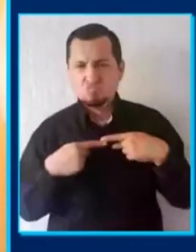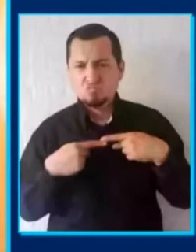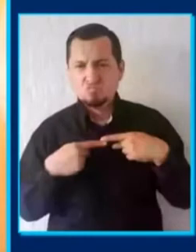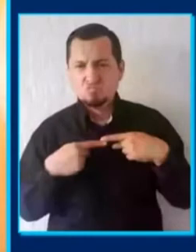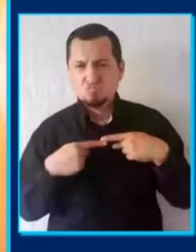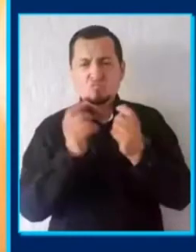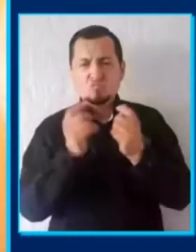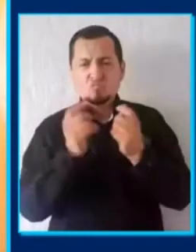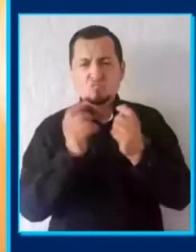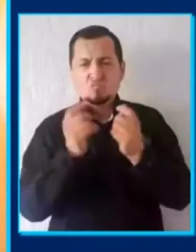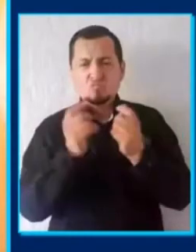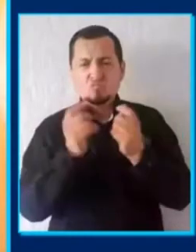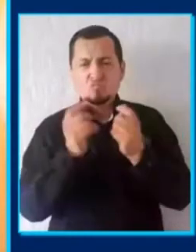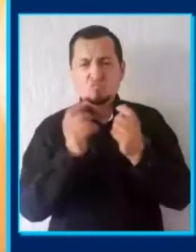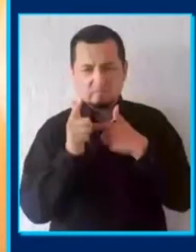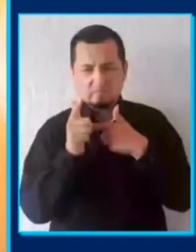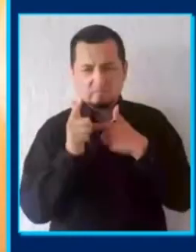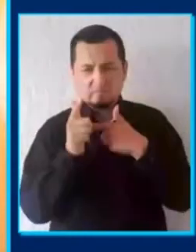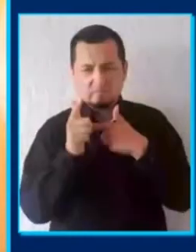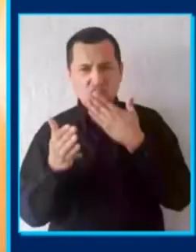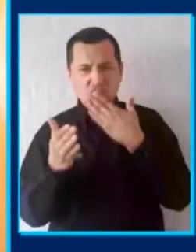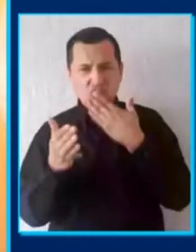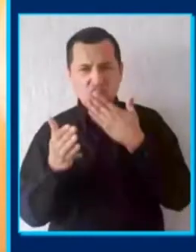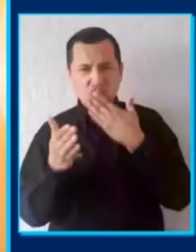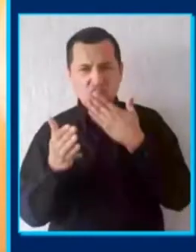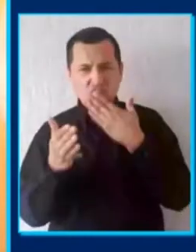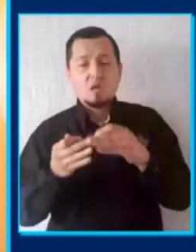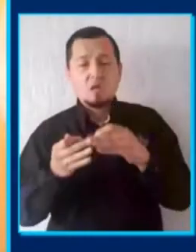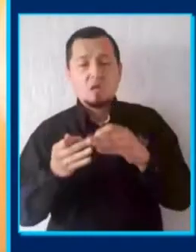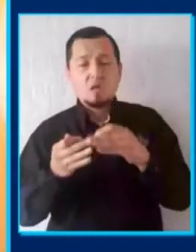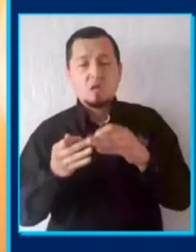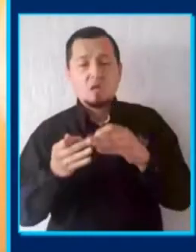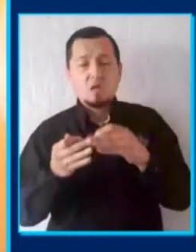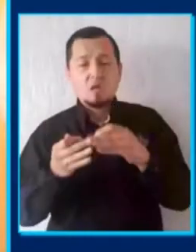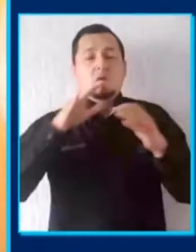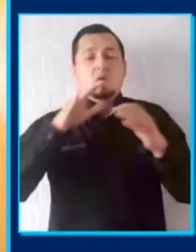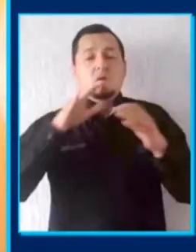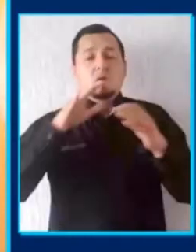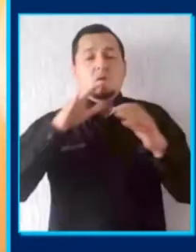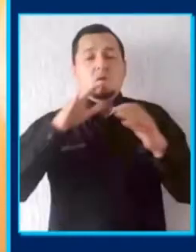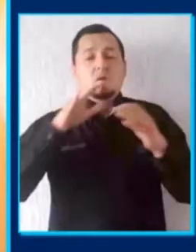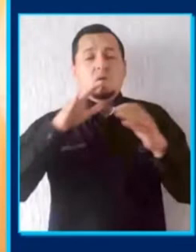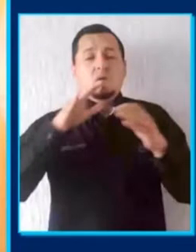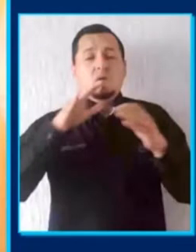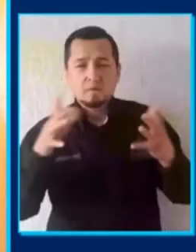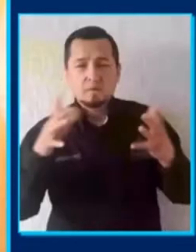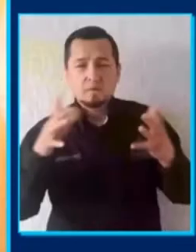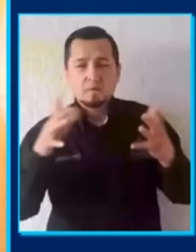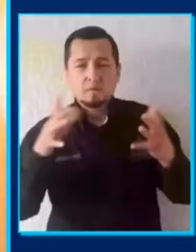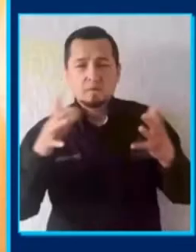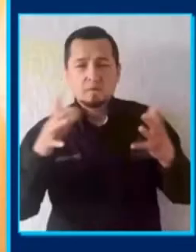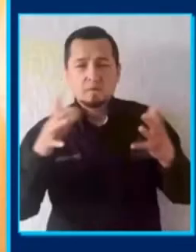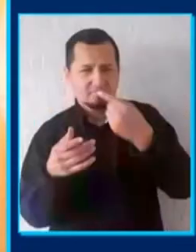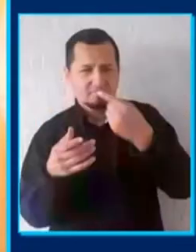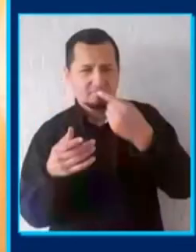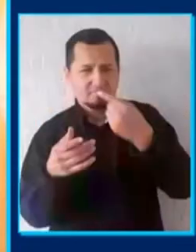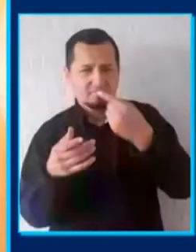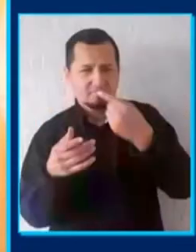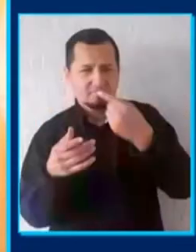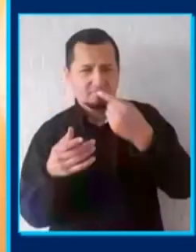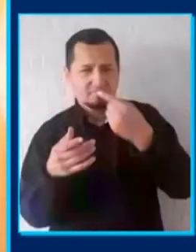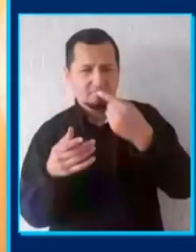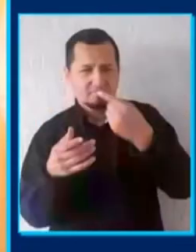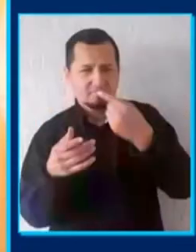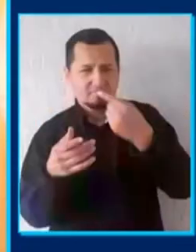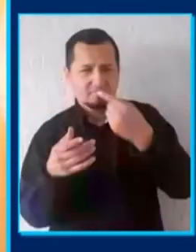educativa de Jalisco, invitarlos, como ya lo dijo el secretario de Salud, las vacunas son muy seguras, las vacunas es la vía que tenemos